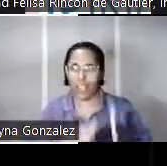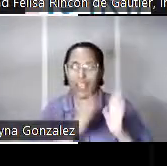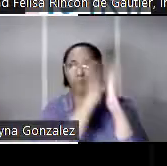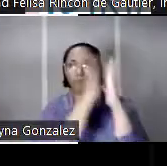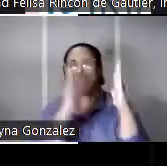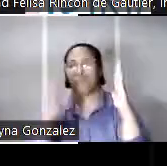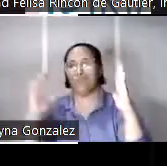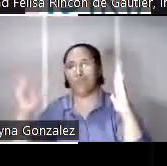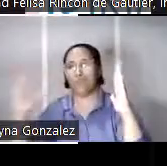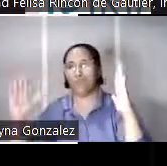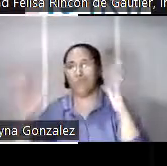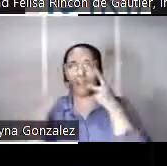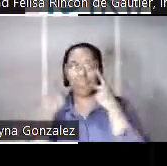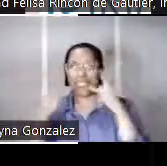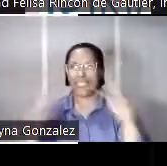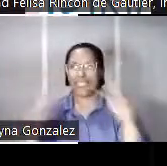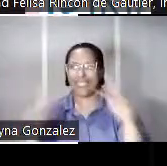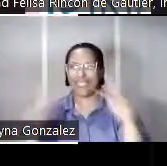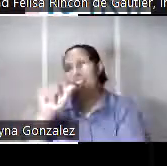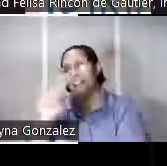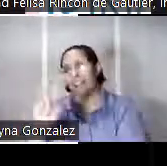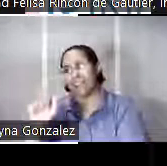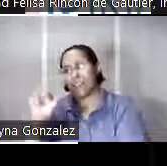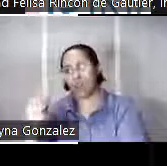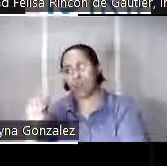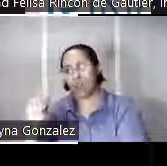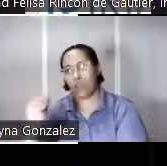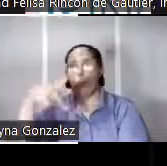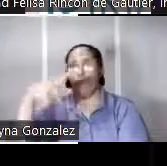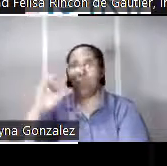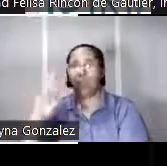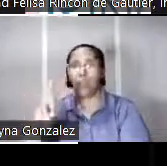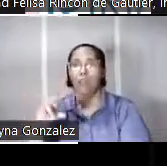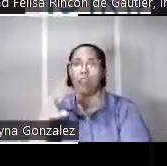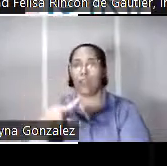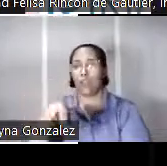general la Lázaro del recinto de Río Piedras de la Universidad de Puerto Rico